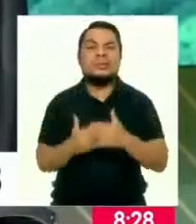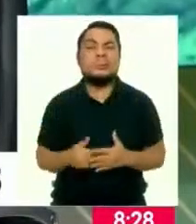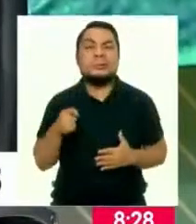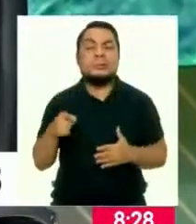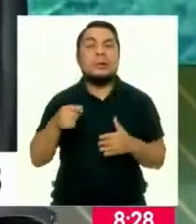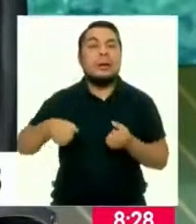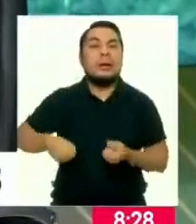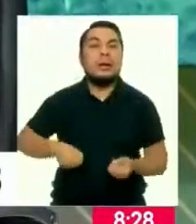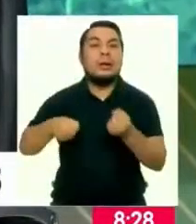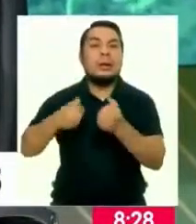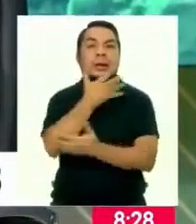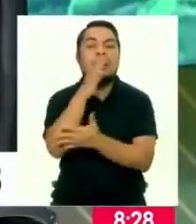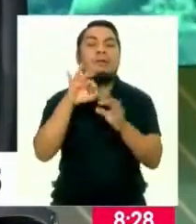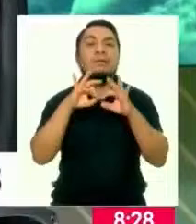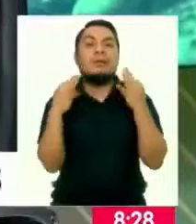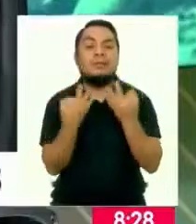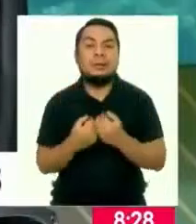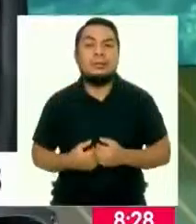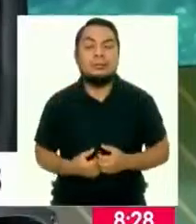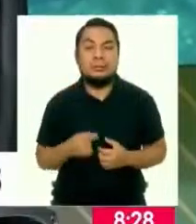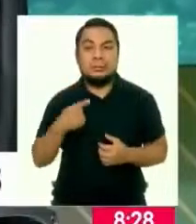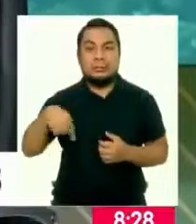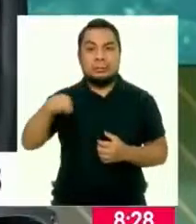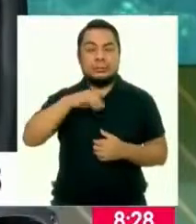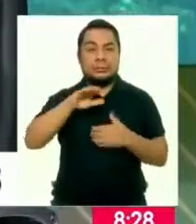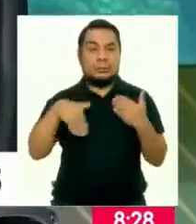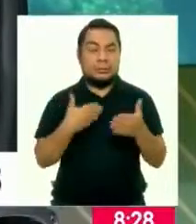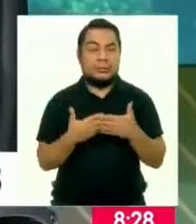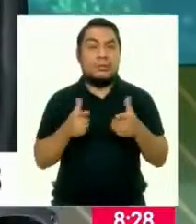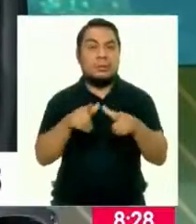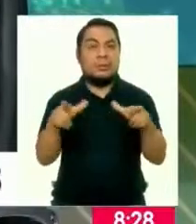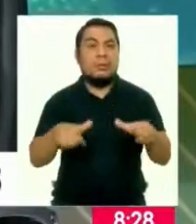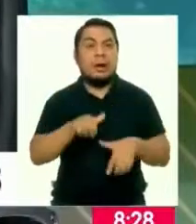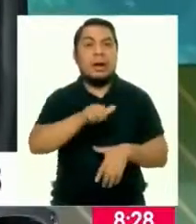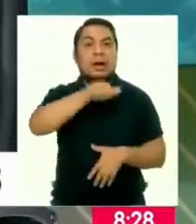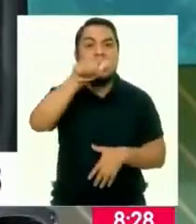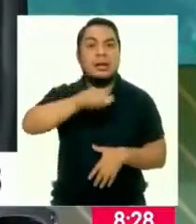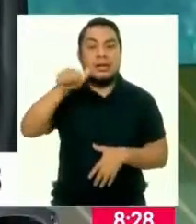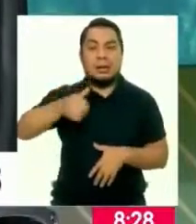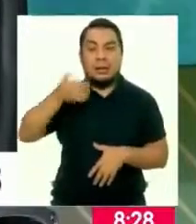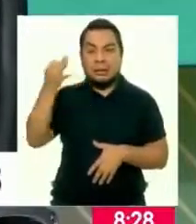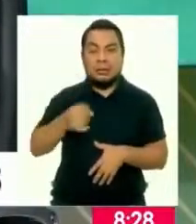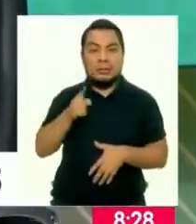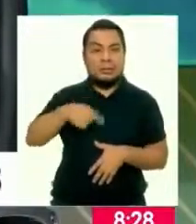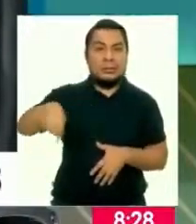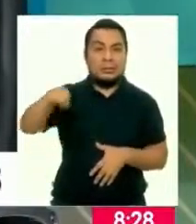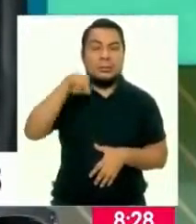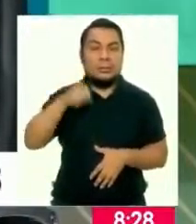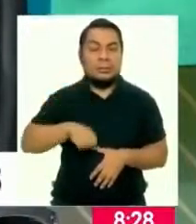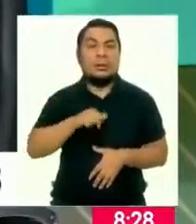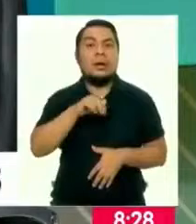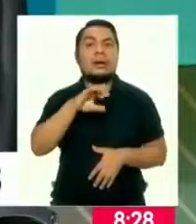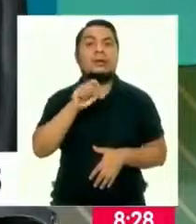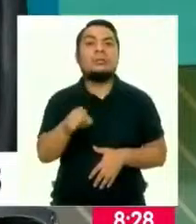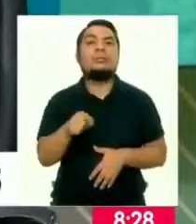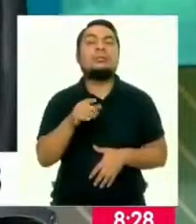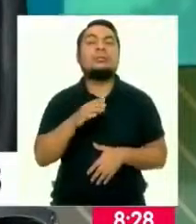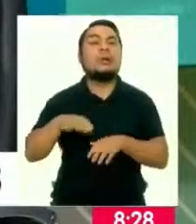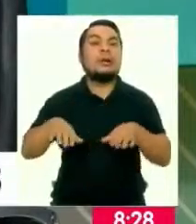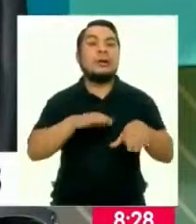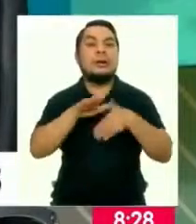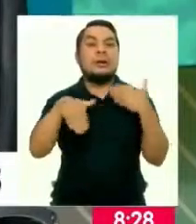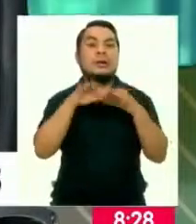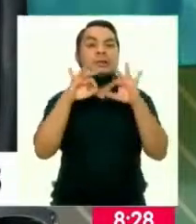la agricultura familiar. En la zona andina realmente la agricultura se desarrolla de manera